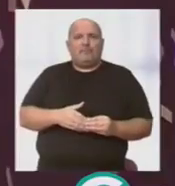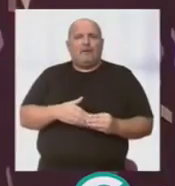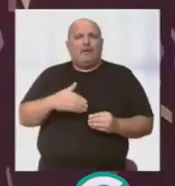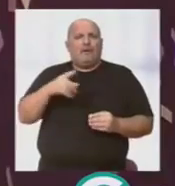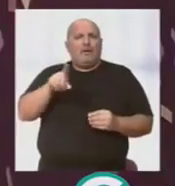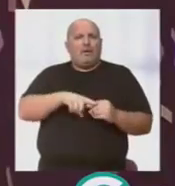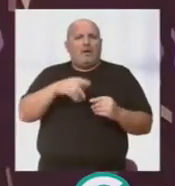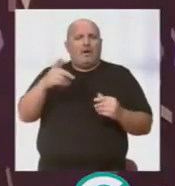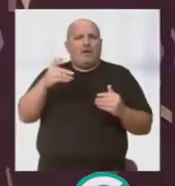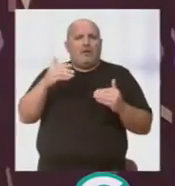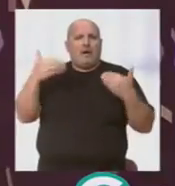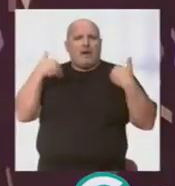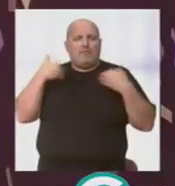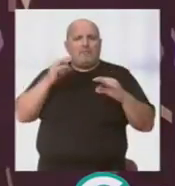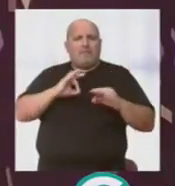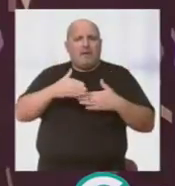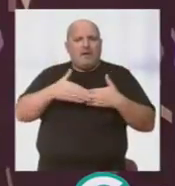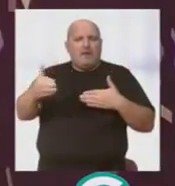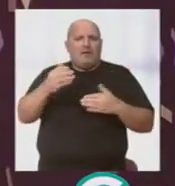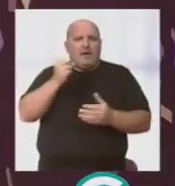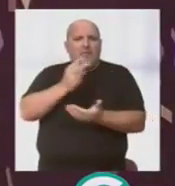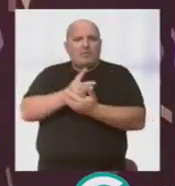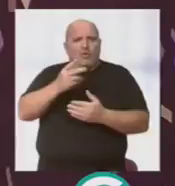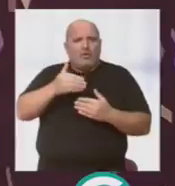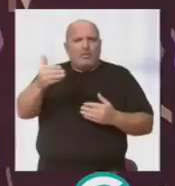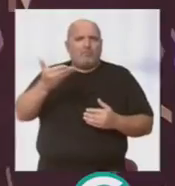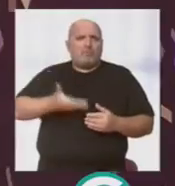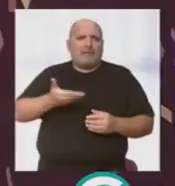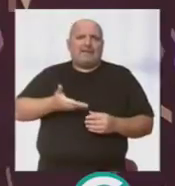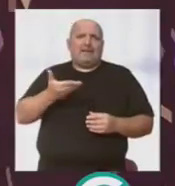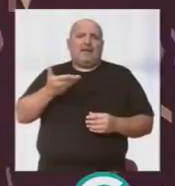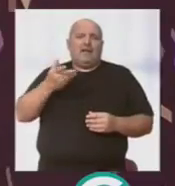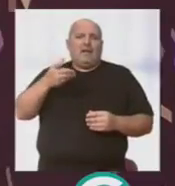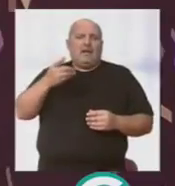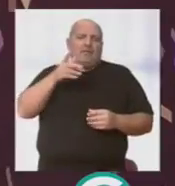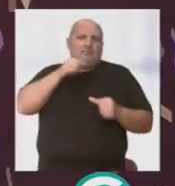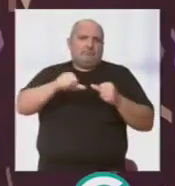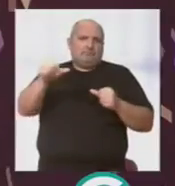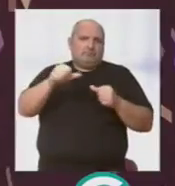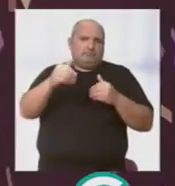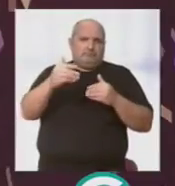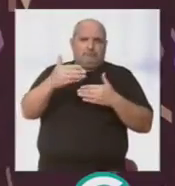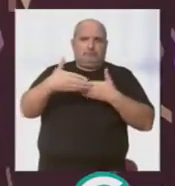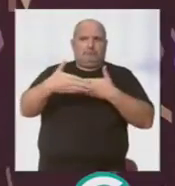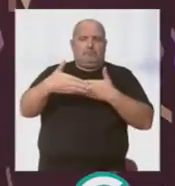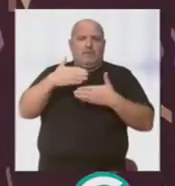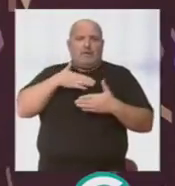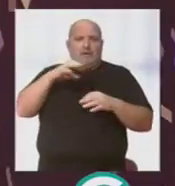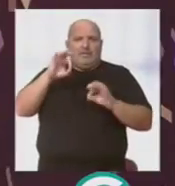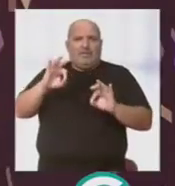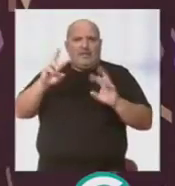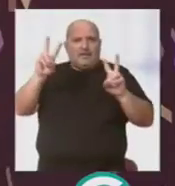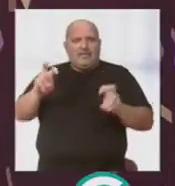llegabais, bueno, justo a los cargos para preparar un reto importante, como es vuestro acto, por lo menos de cara al público, al gran público de